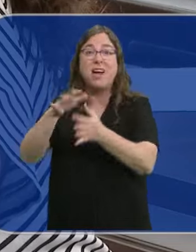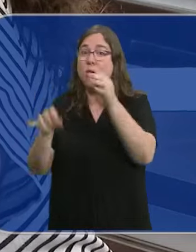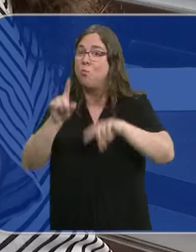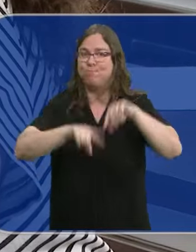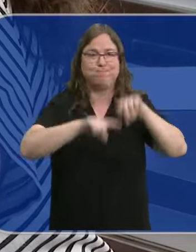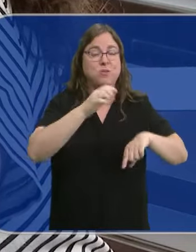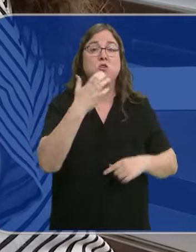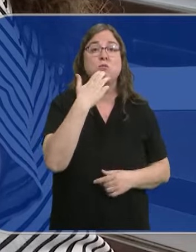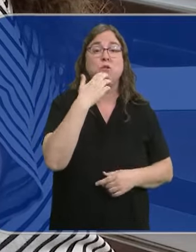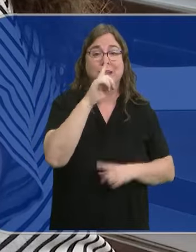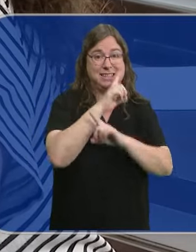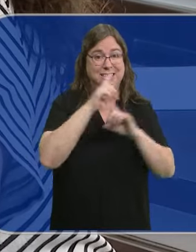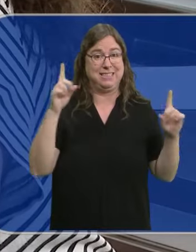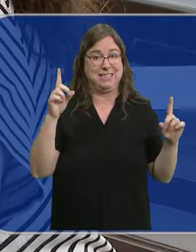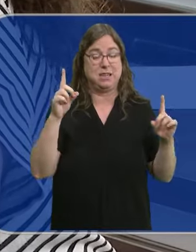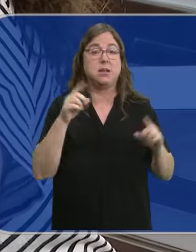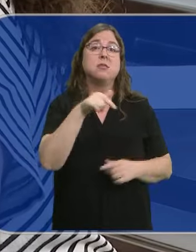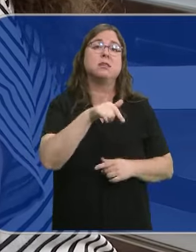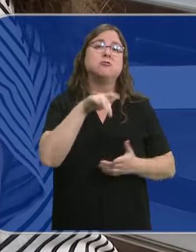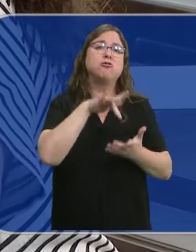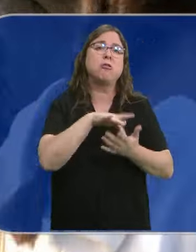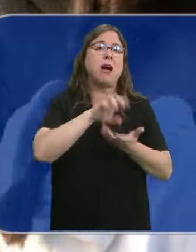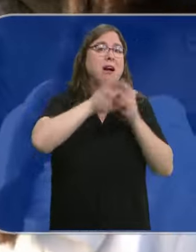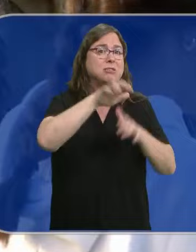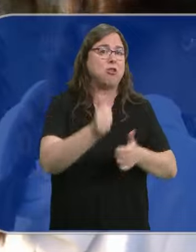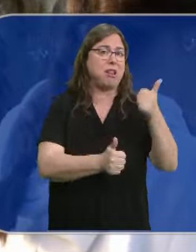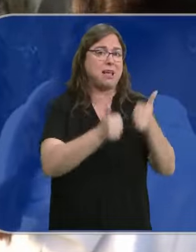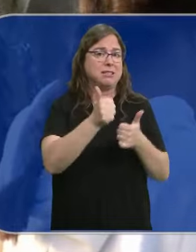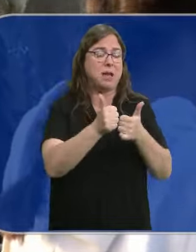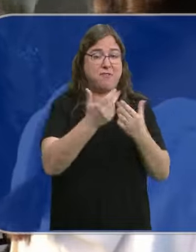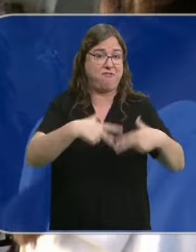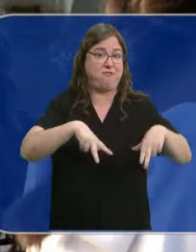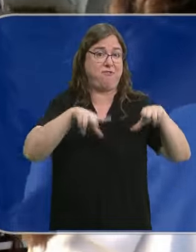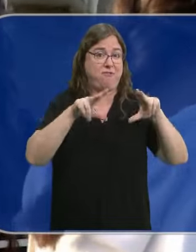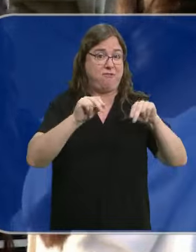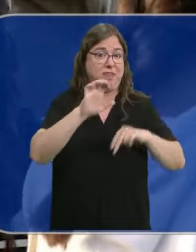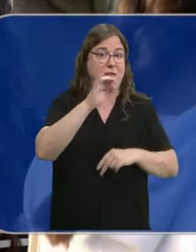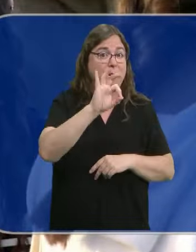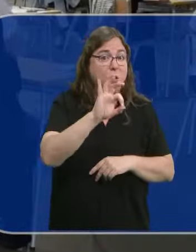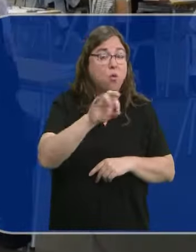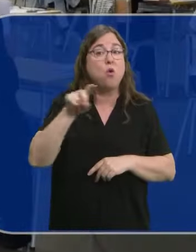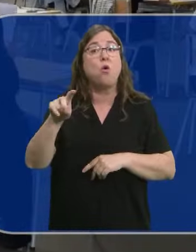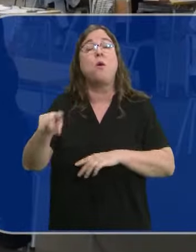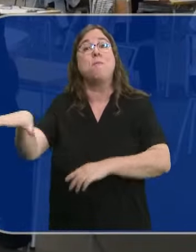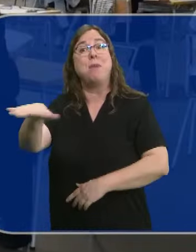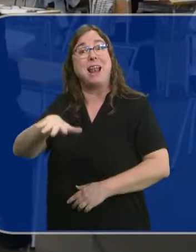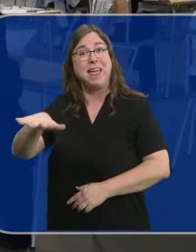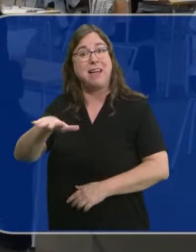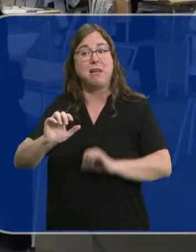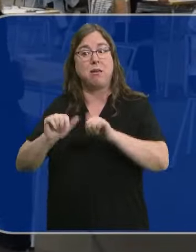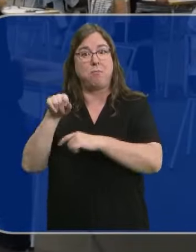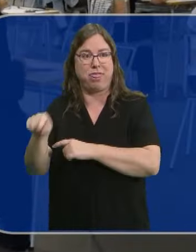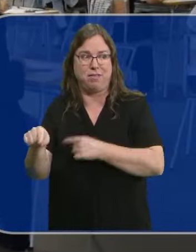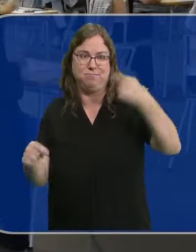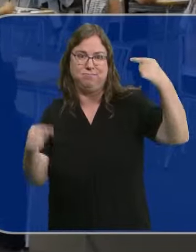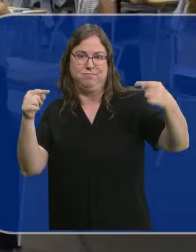días. Por ejemplo, este año, mientras los alumnos de Castilla y León daban por terminada la ebau, los de las Islas Baleares comenzaban